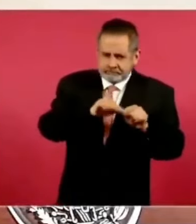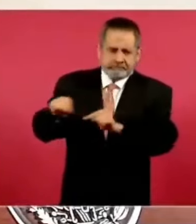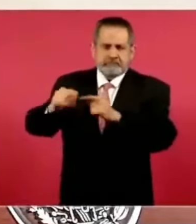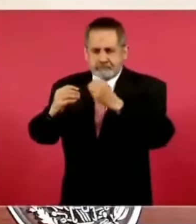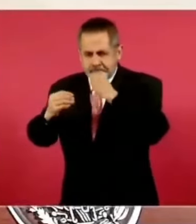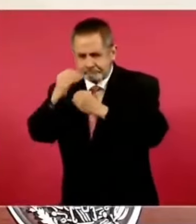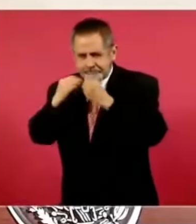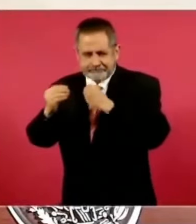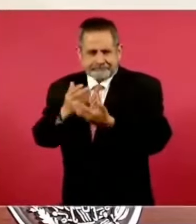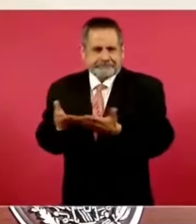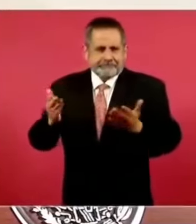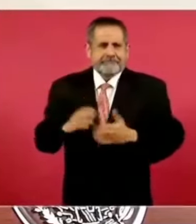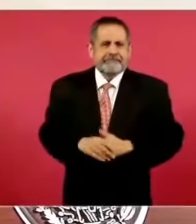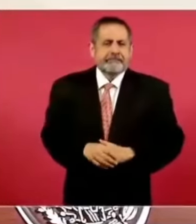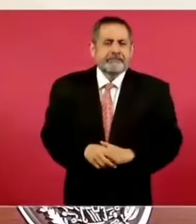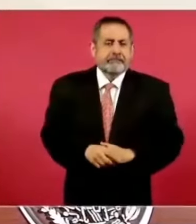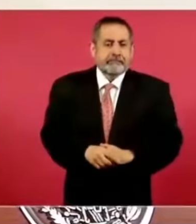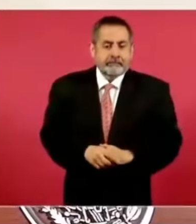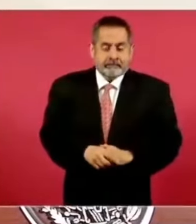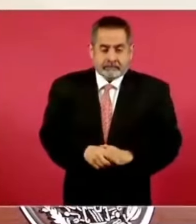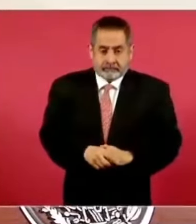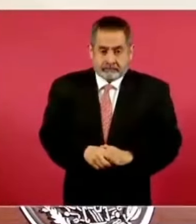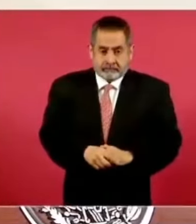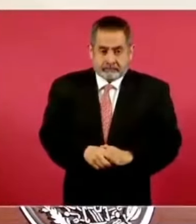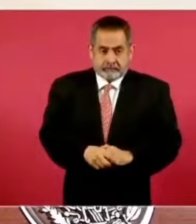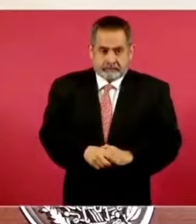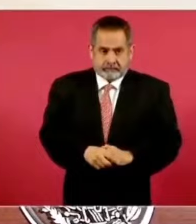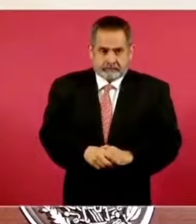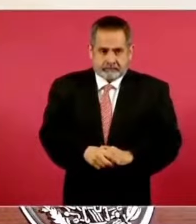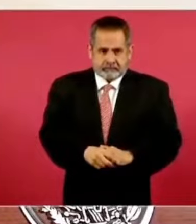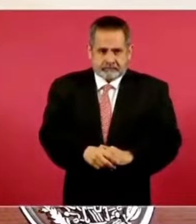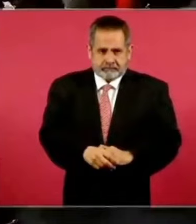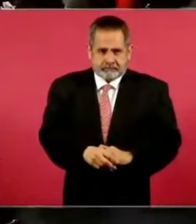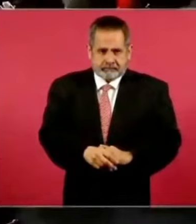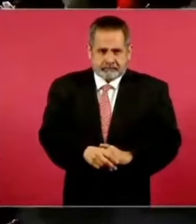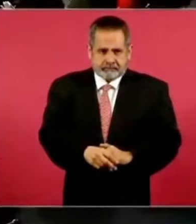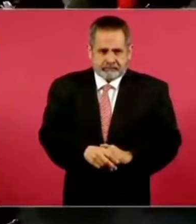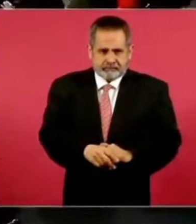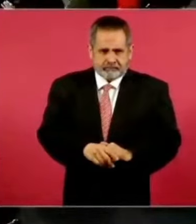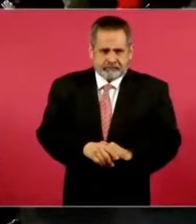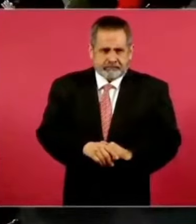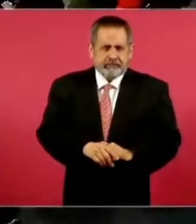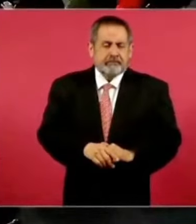desayuno. ¿Este? Sí. Sí.